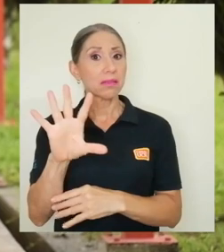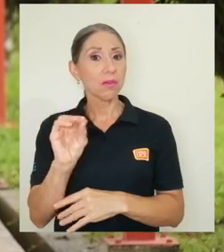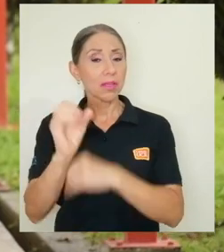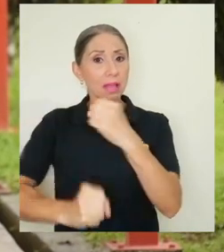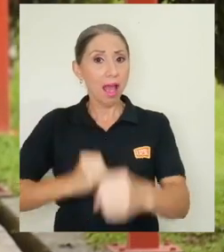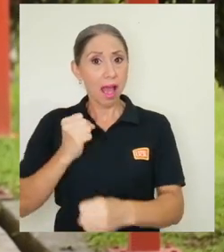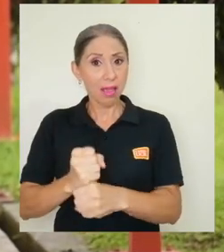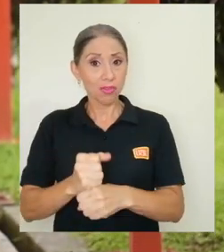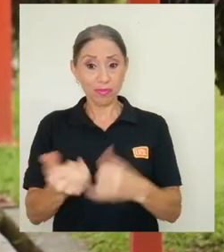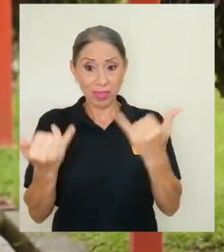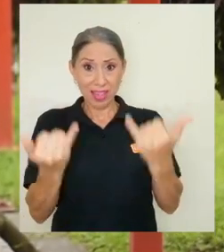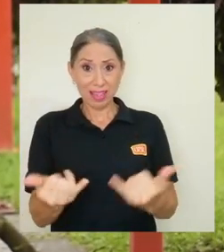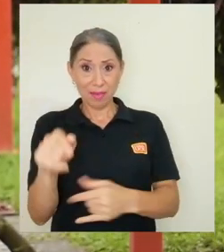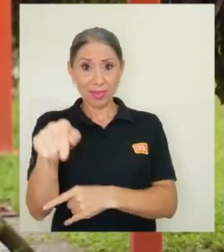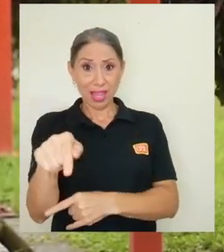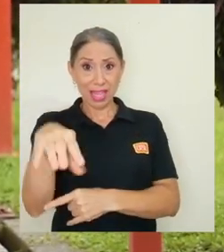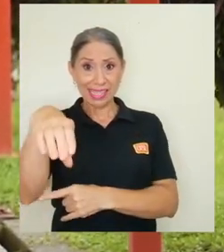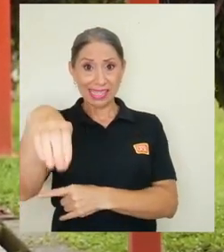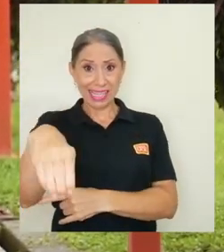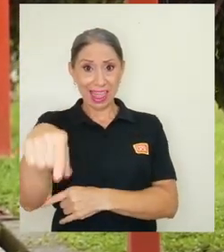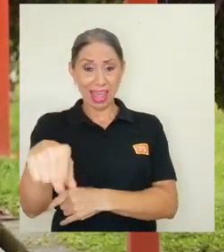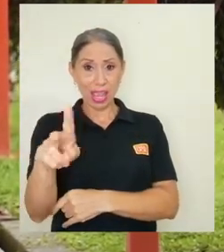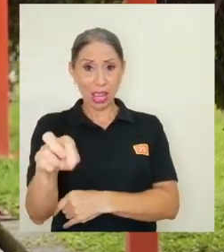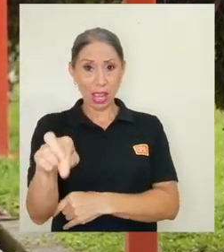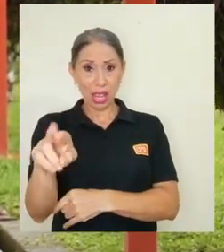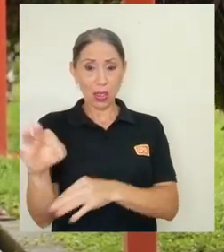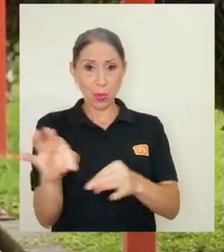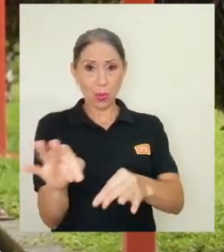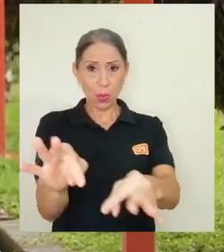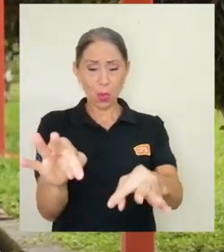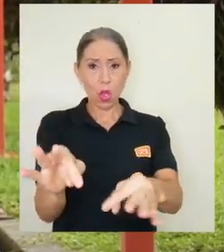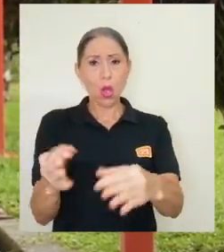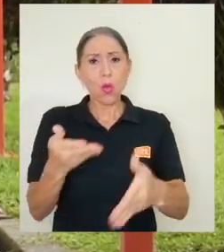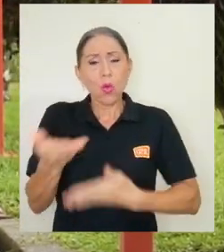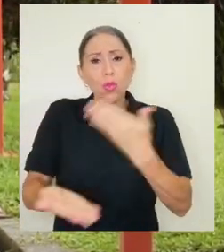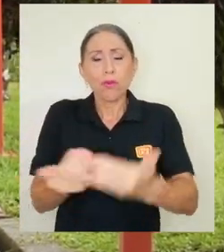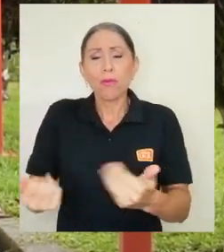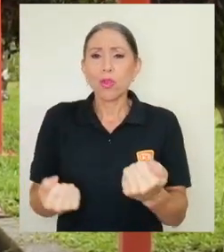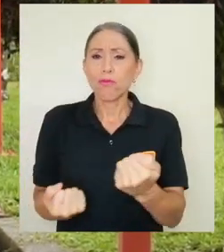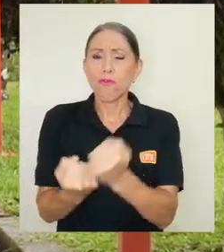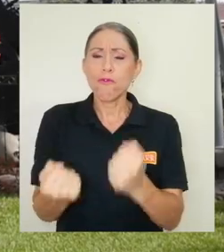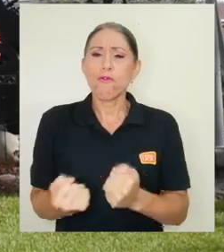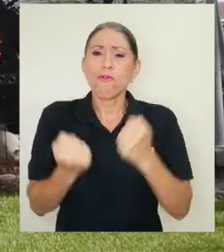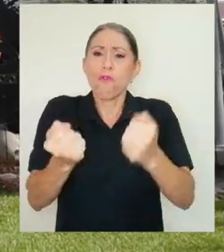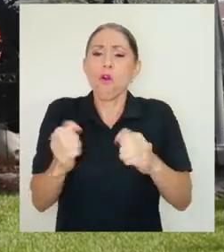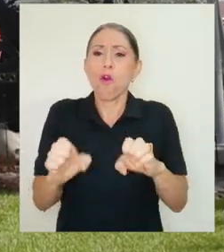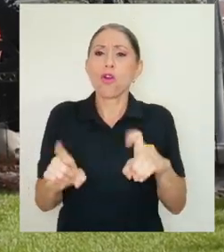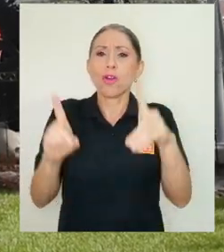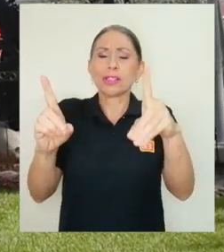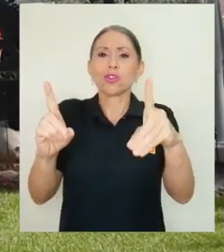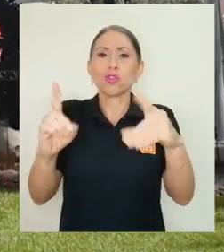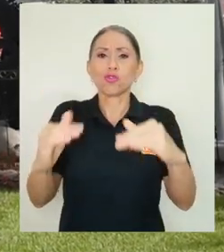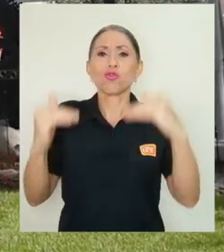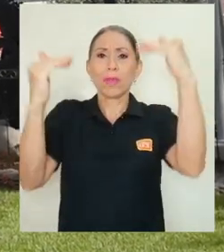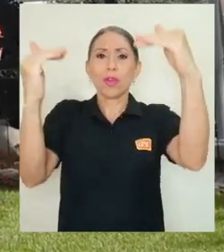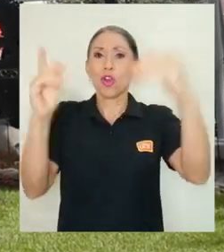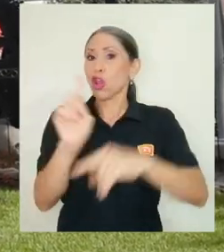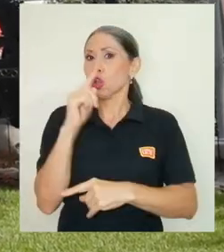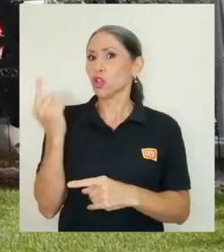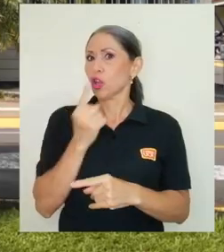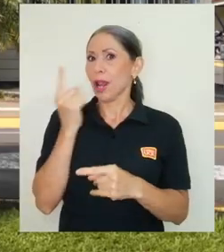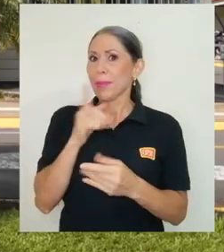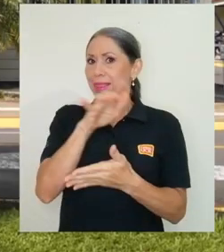ese trayecto la sede ha sabido contribuir con el fortalecimiento de la educación superior más allá del Valle Central.